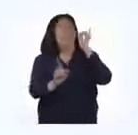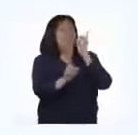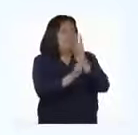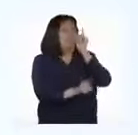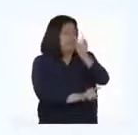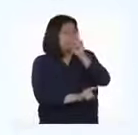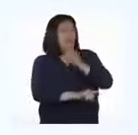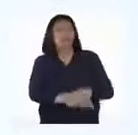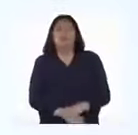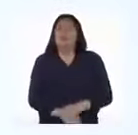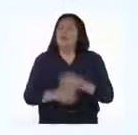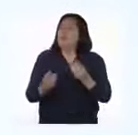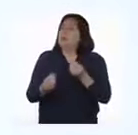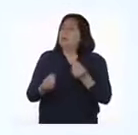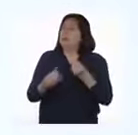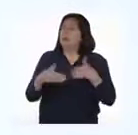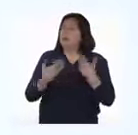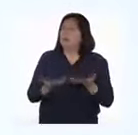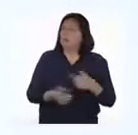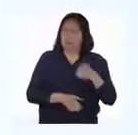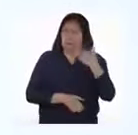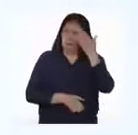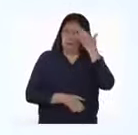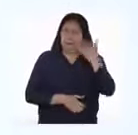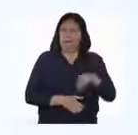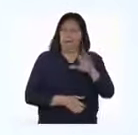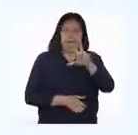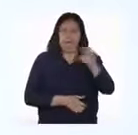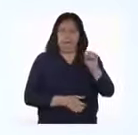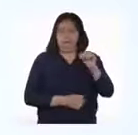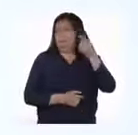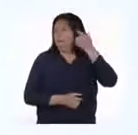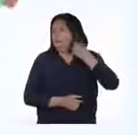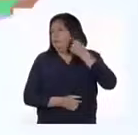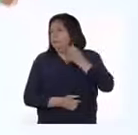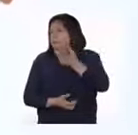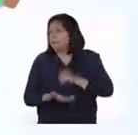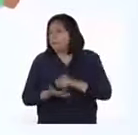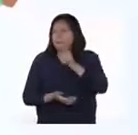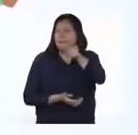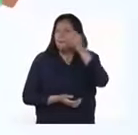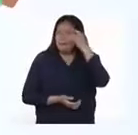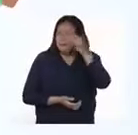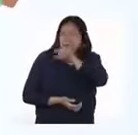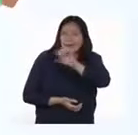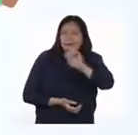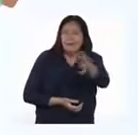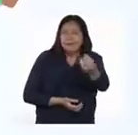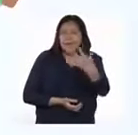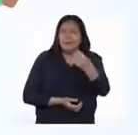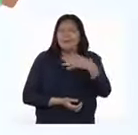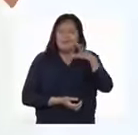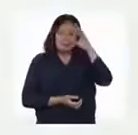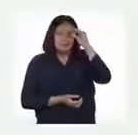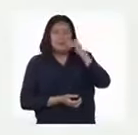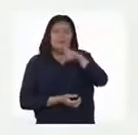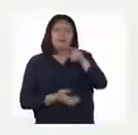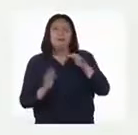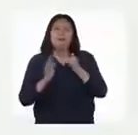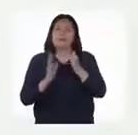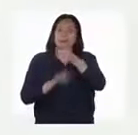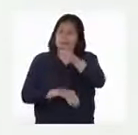Exacto. ¿Y cómo podríamos llegar a las 30 vicuñas etiquetadas? ¿Qué dicen ustedes, chicos y chicas, en casa?